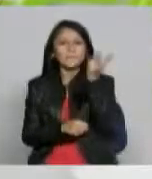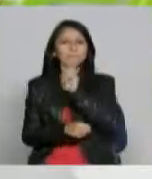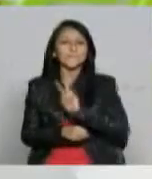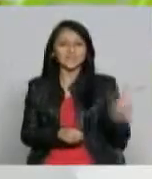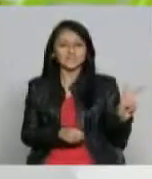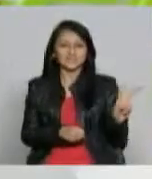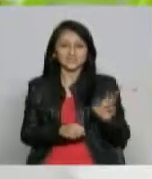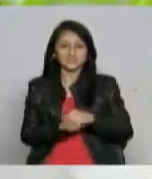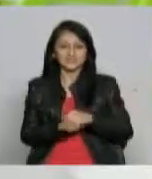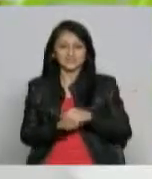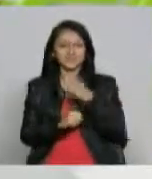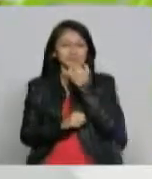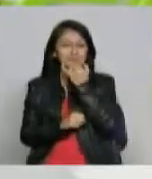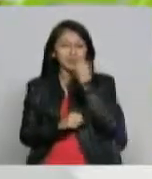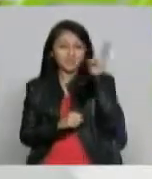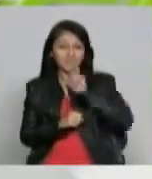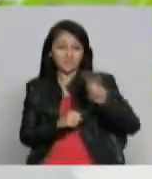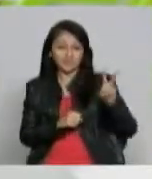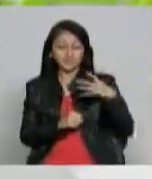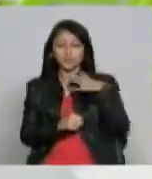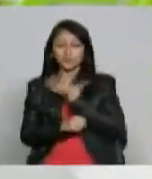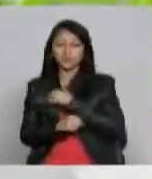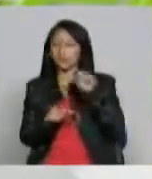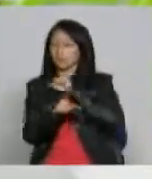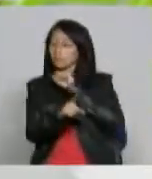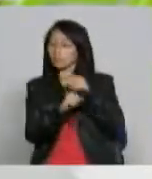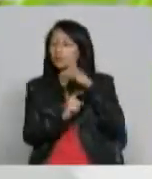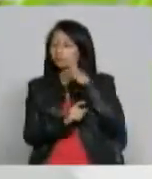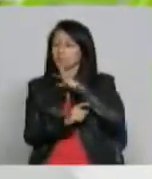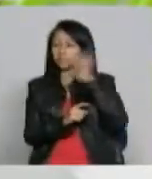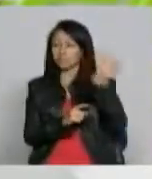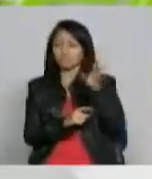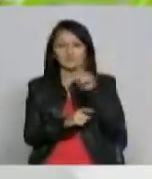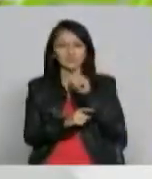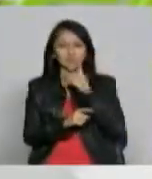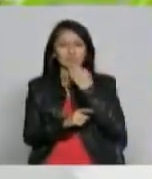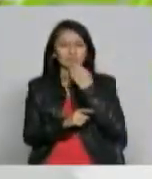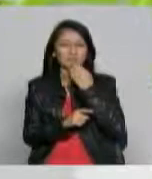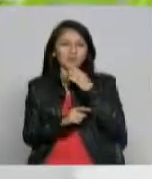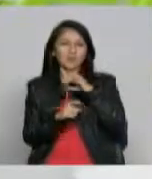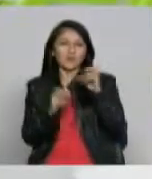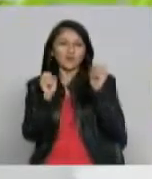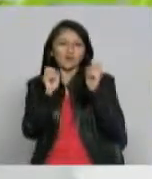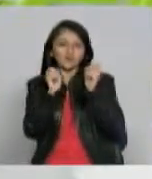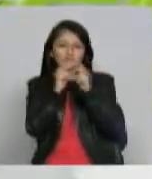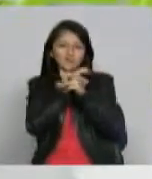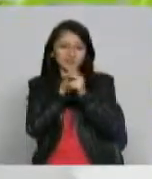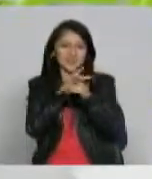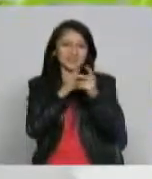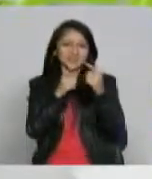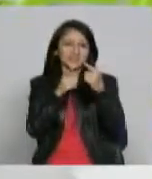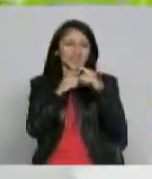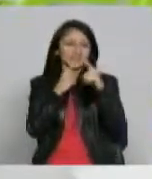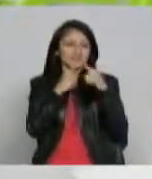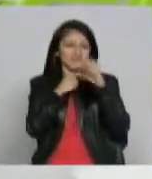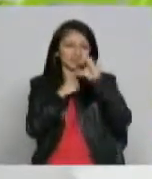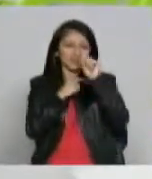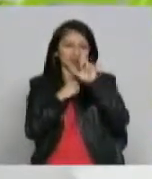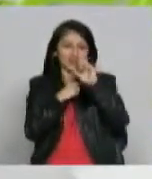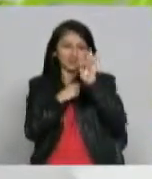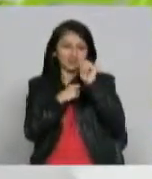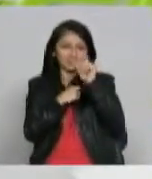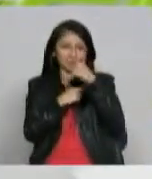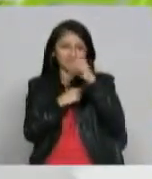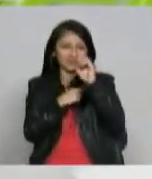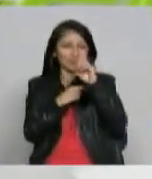¿cierto? nosotros no podemos ser ajenos por ejemplo a Cartago han venido periodistas de Cartago a decir yo quiero hacer Sala de Prensa